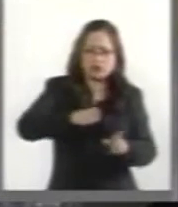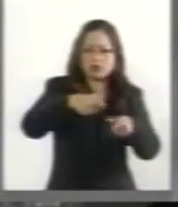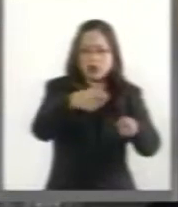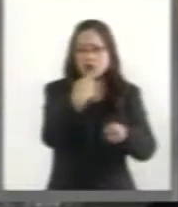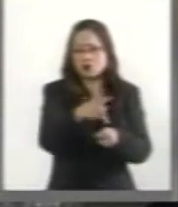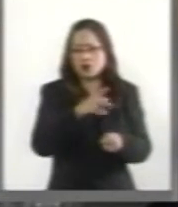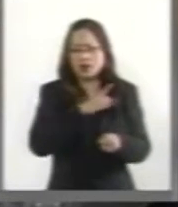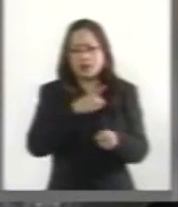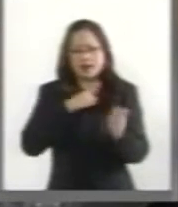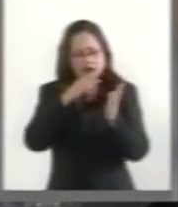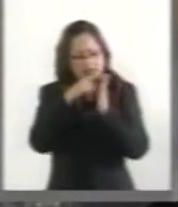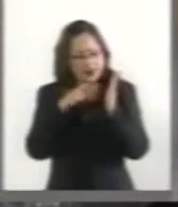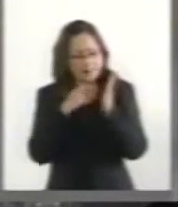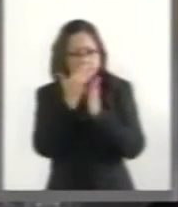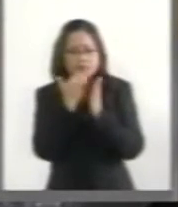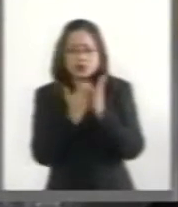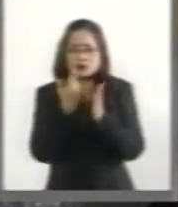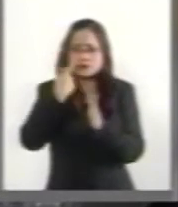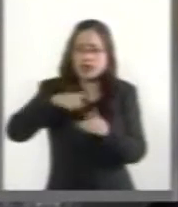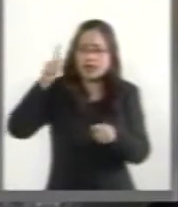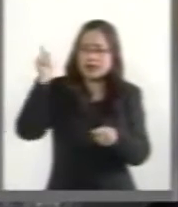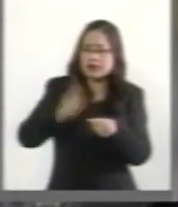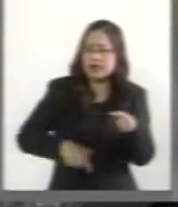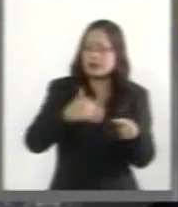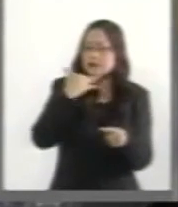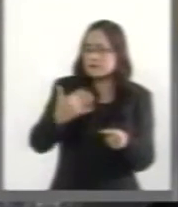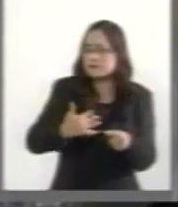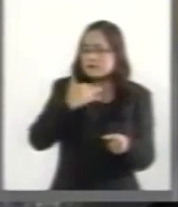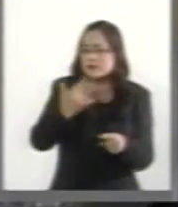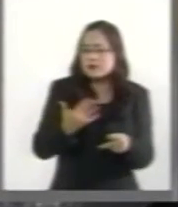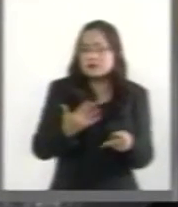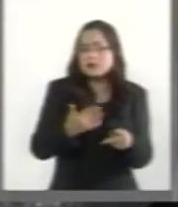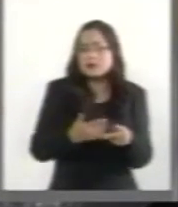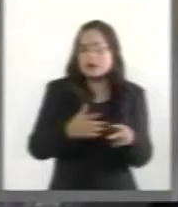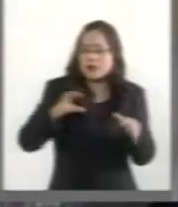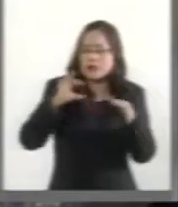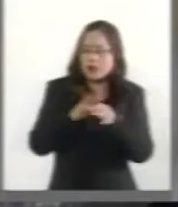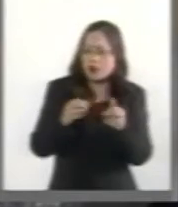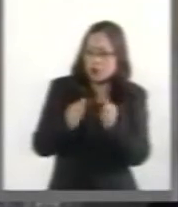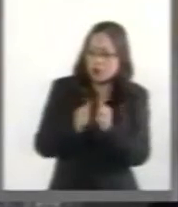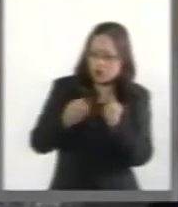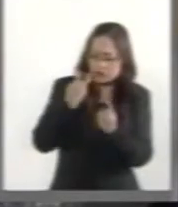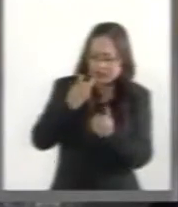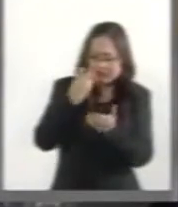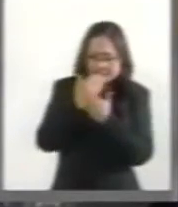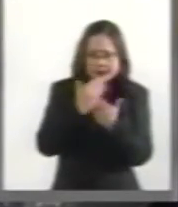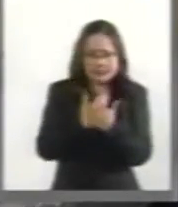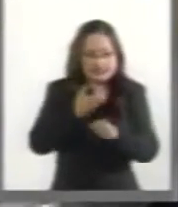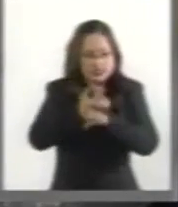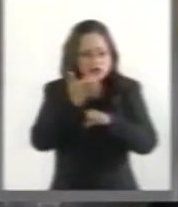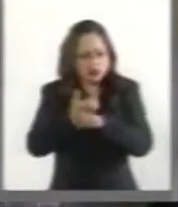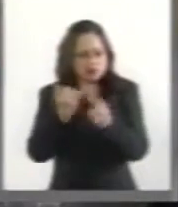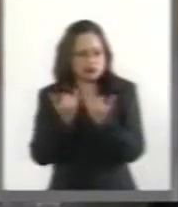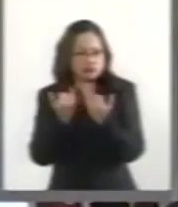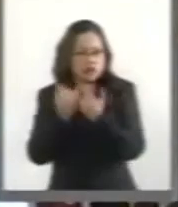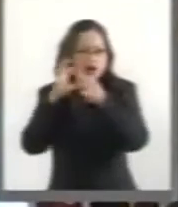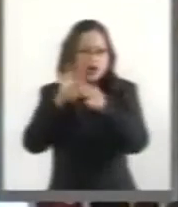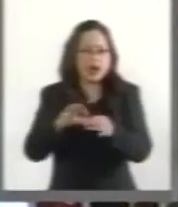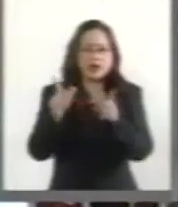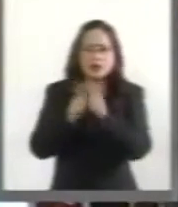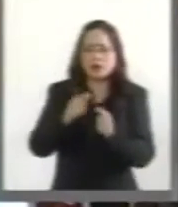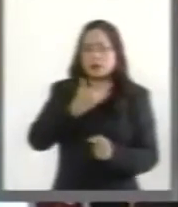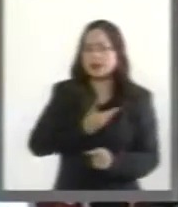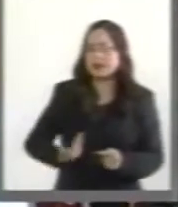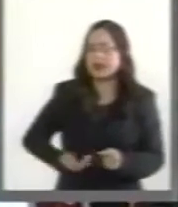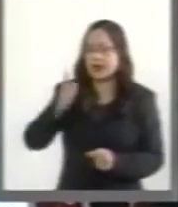emitir lineamientos para el combate a la corrupción con la aplicación estatal. Es cuanto. Gracias, presidente. Gracias.